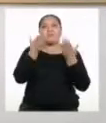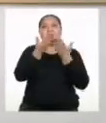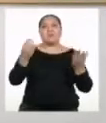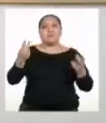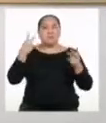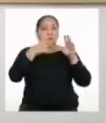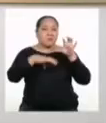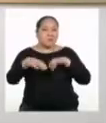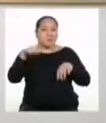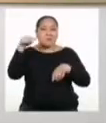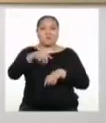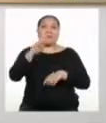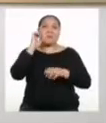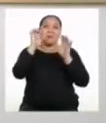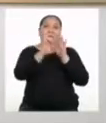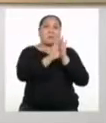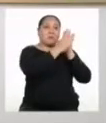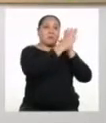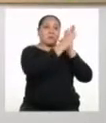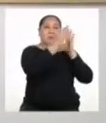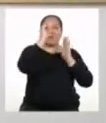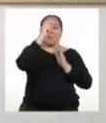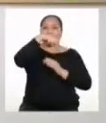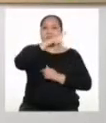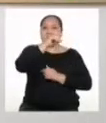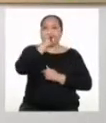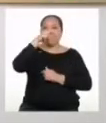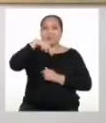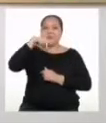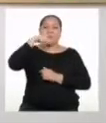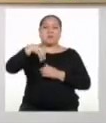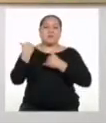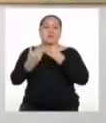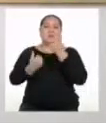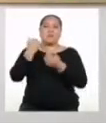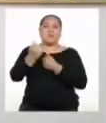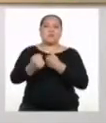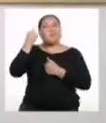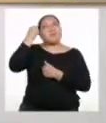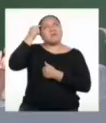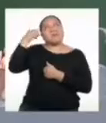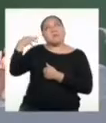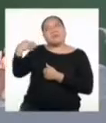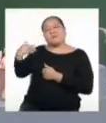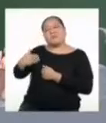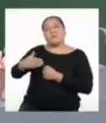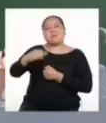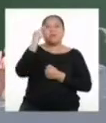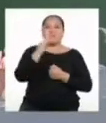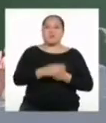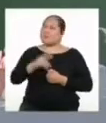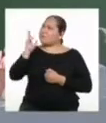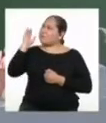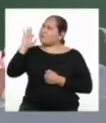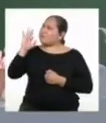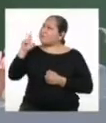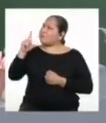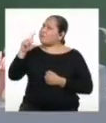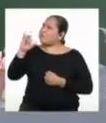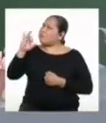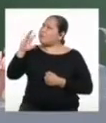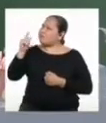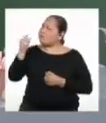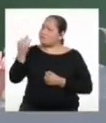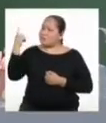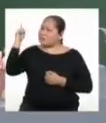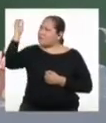que hacemos ahora, como los fanzines, por ejemplo, son producto de un largo proceso de pensamiento. Profesora Felicitas. ¿Y usted